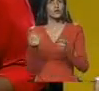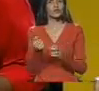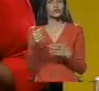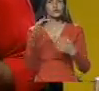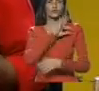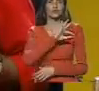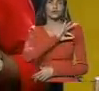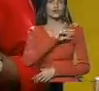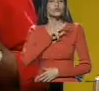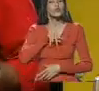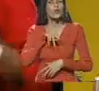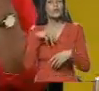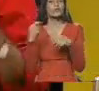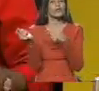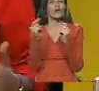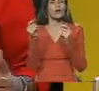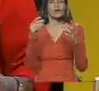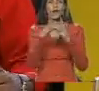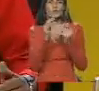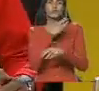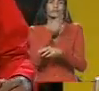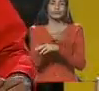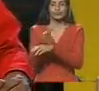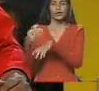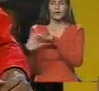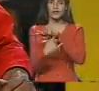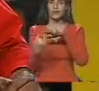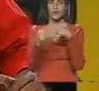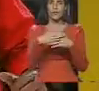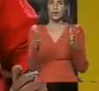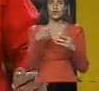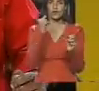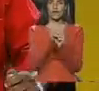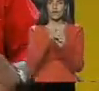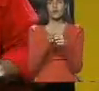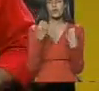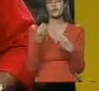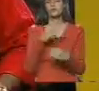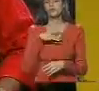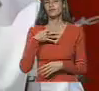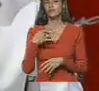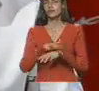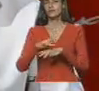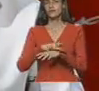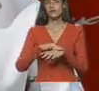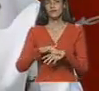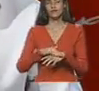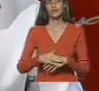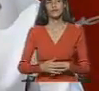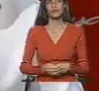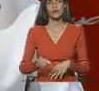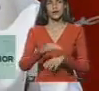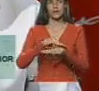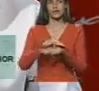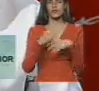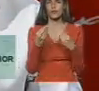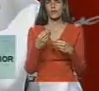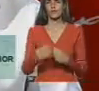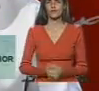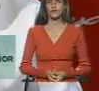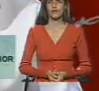sociales. La fuimos a discutir a todas las instituciones públicas con los trabajadores. ¿Cómo estuvo en el ministerio? Sí, fíjate, en el ministerio